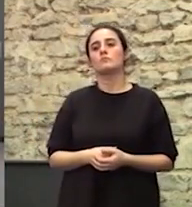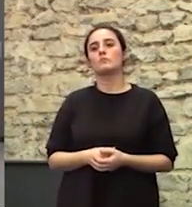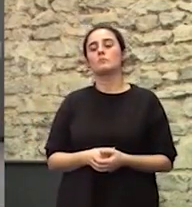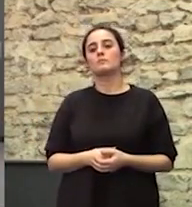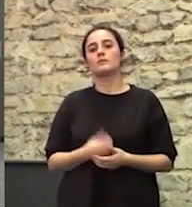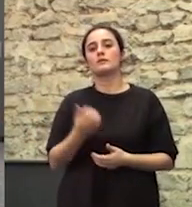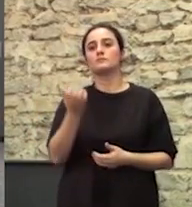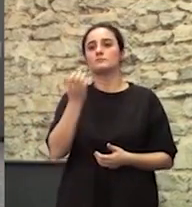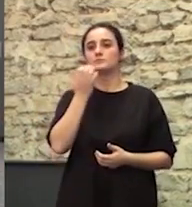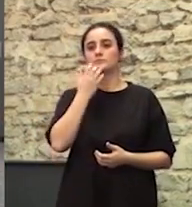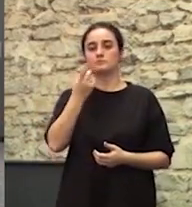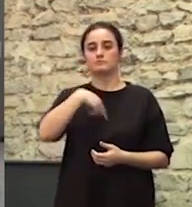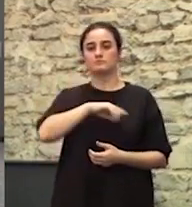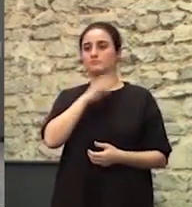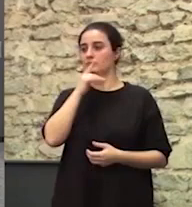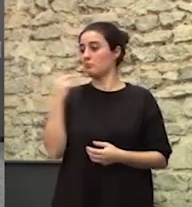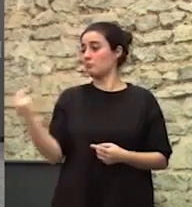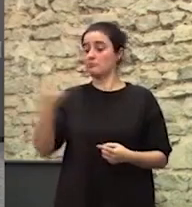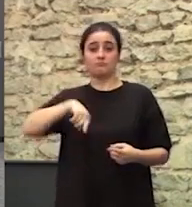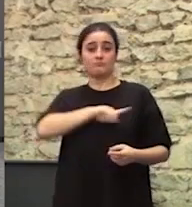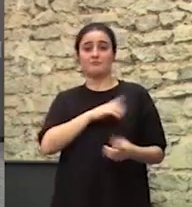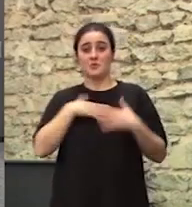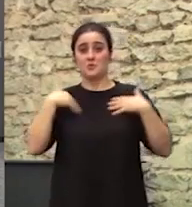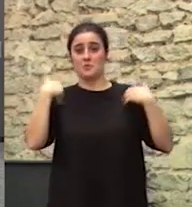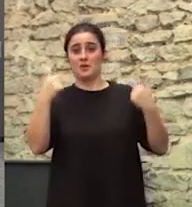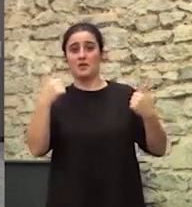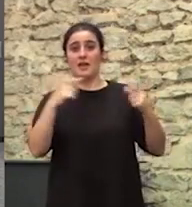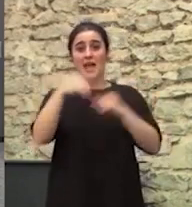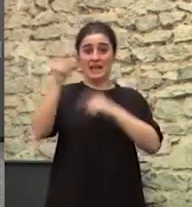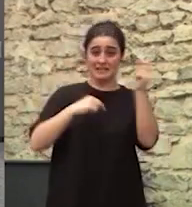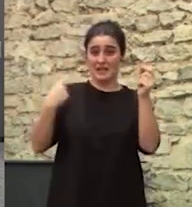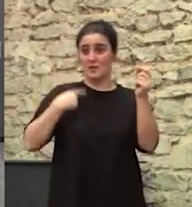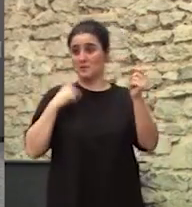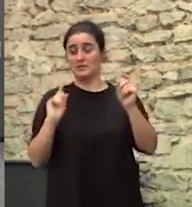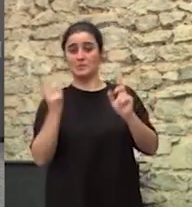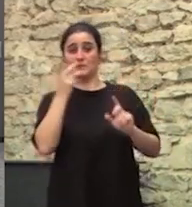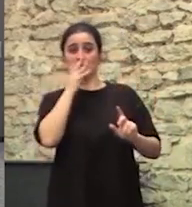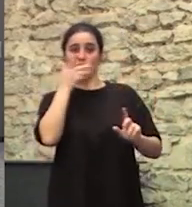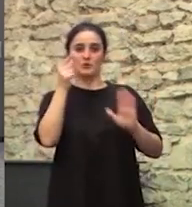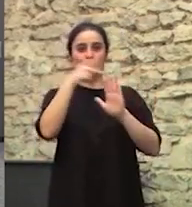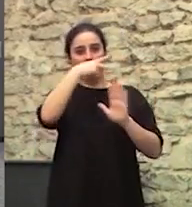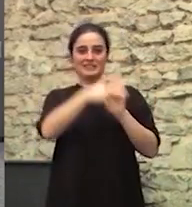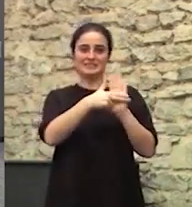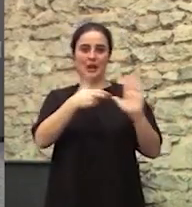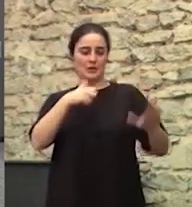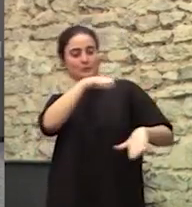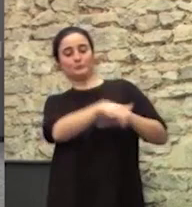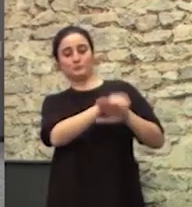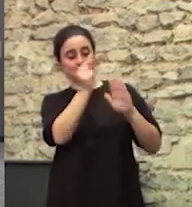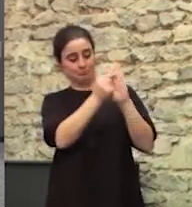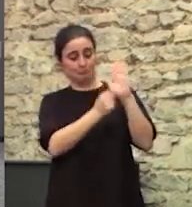Si nosotras salimos ahí fuera Cualquiera de nosotras Sobre todo Estrella y yo Que somos las que más cumplimos con los estereotipos